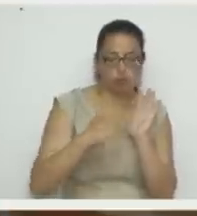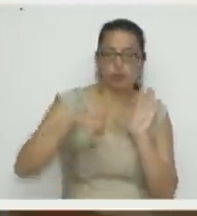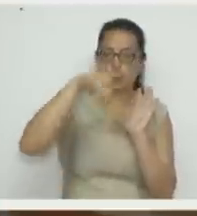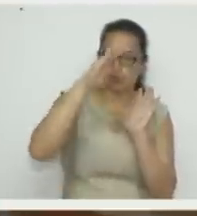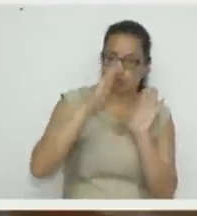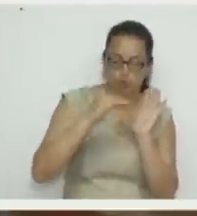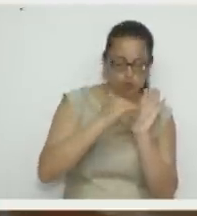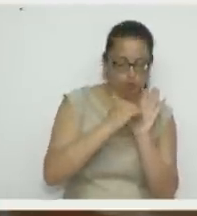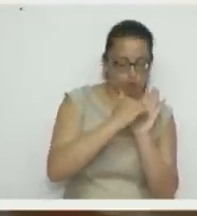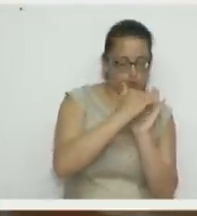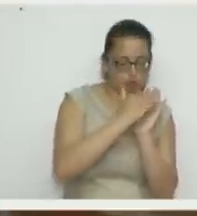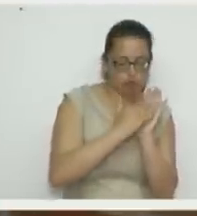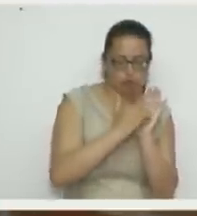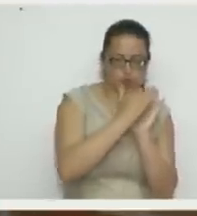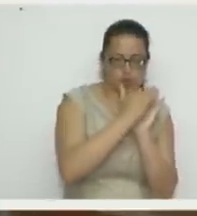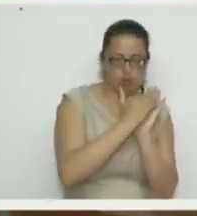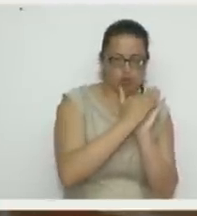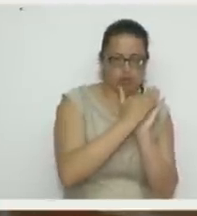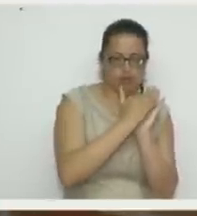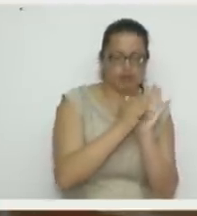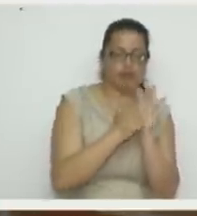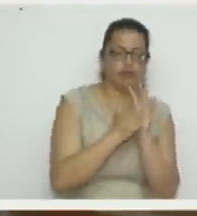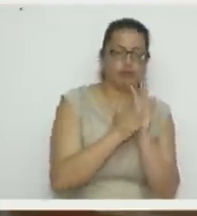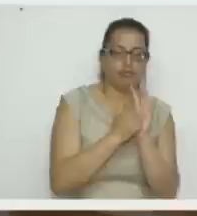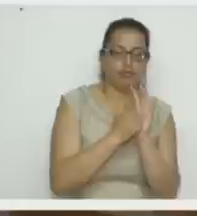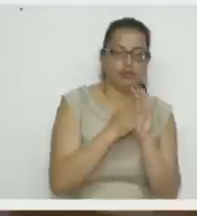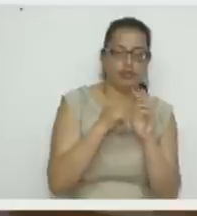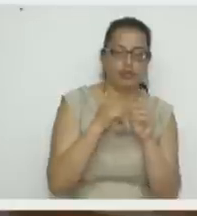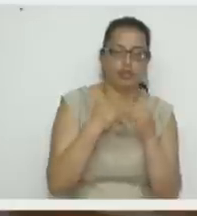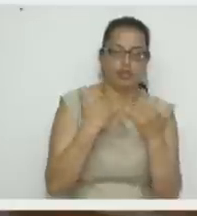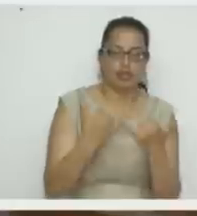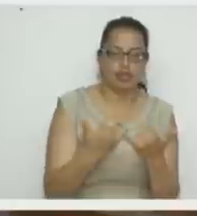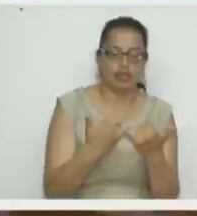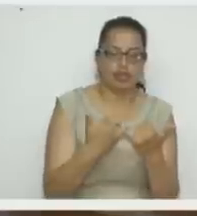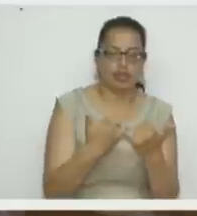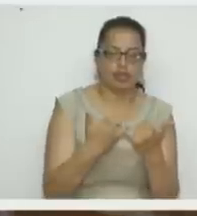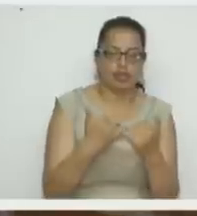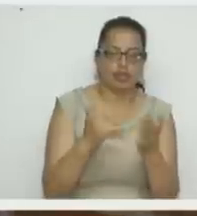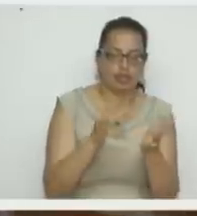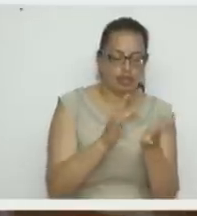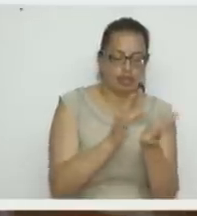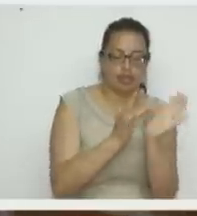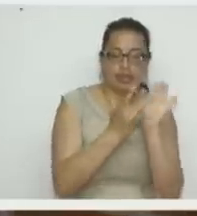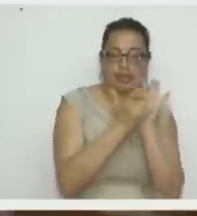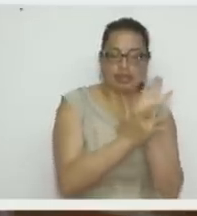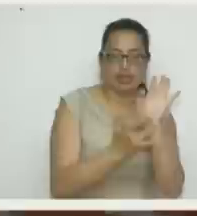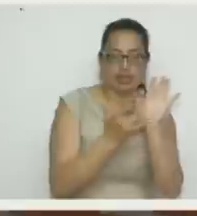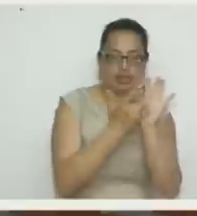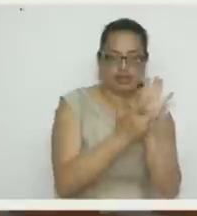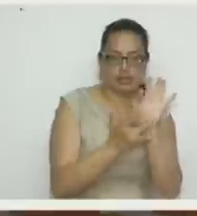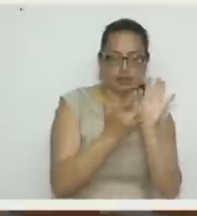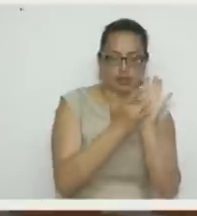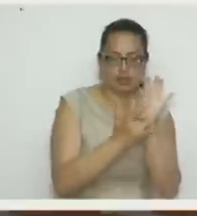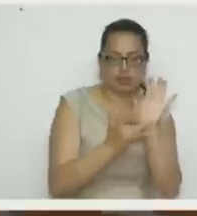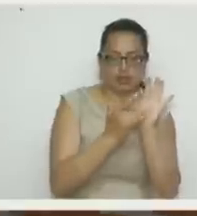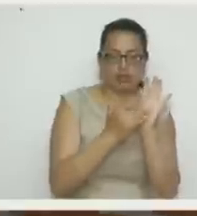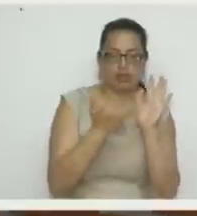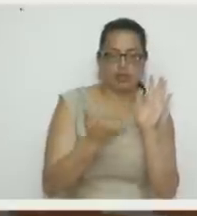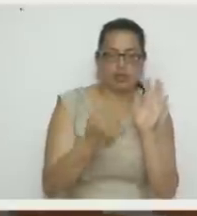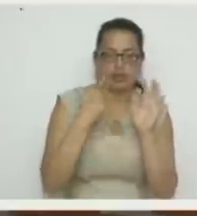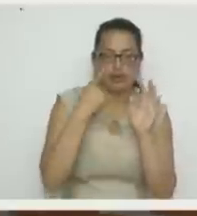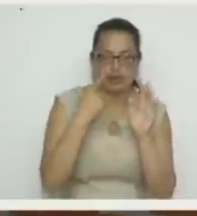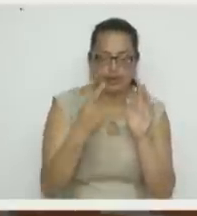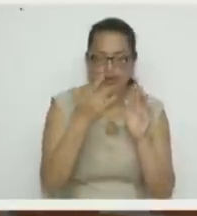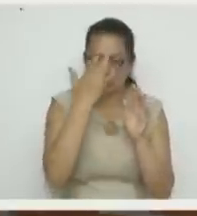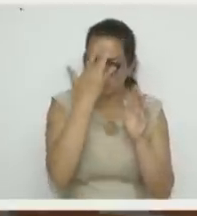rayitas que el centro nos quede redondito. Ahora, me van a entender por qué